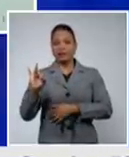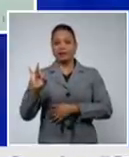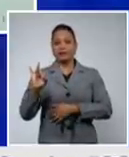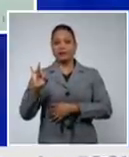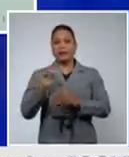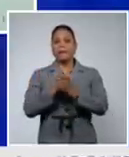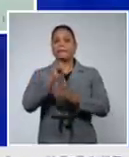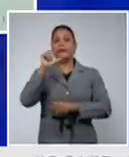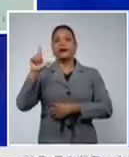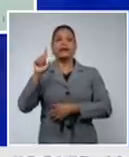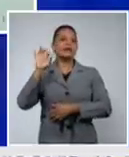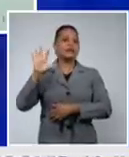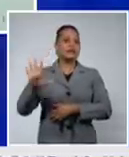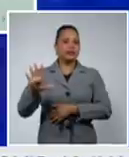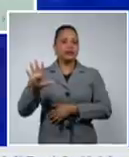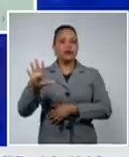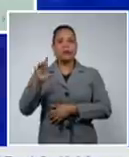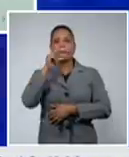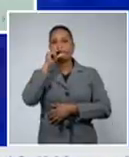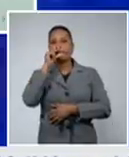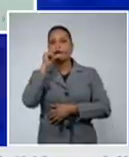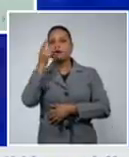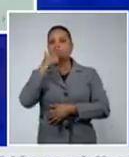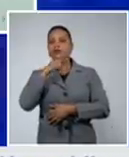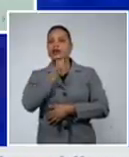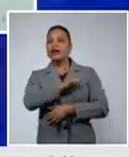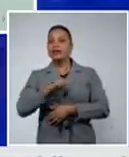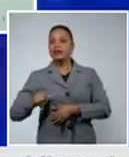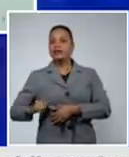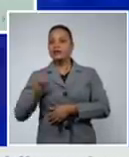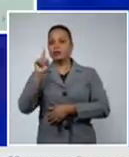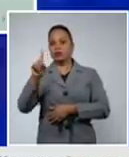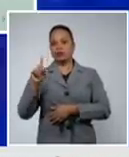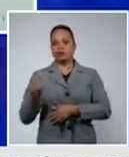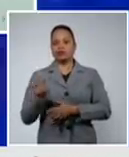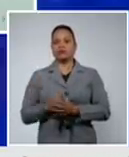5 y Bauta y Alquizar 1 de cada 1